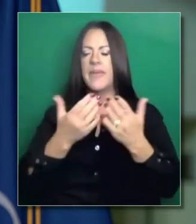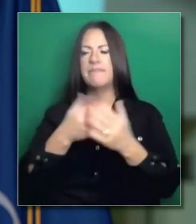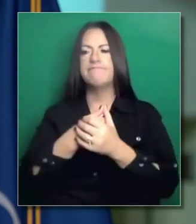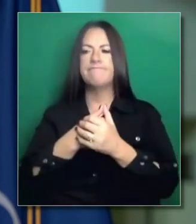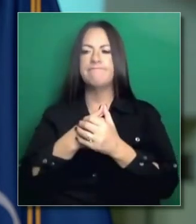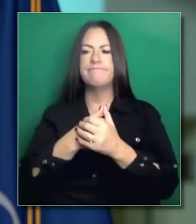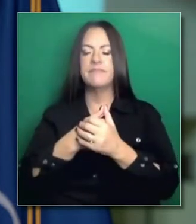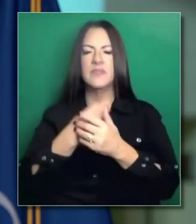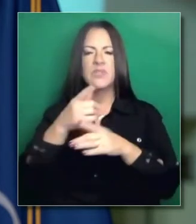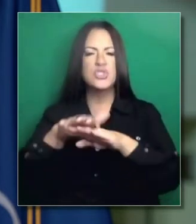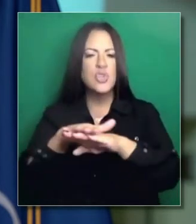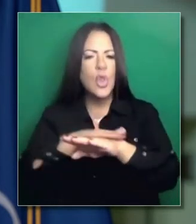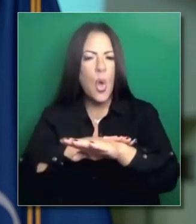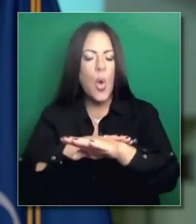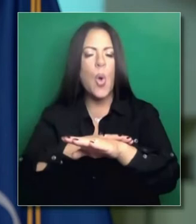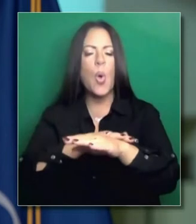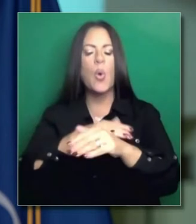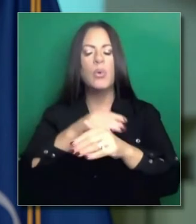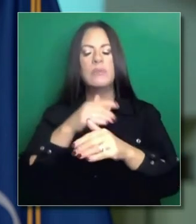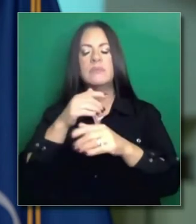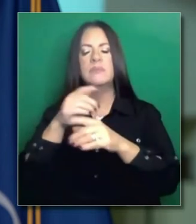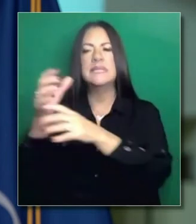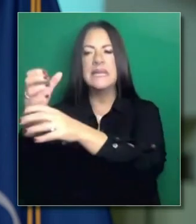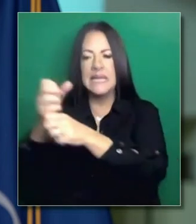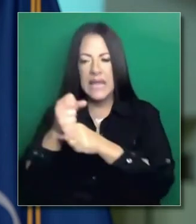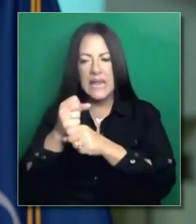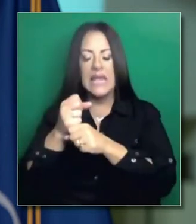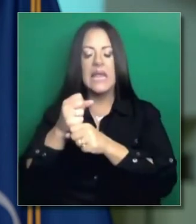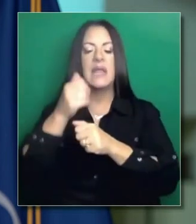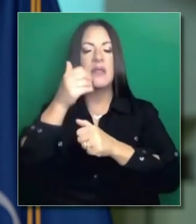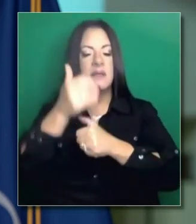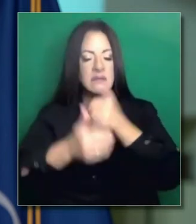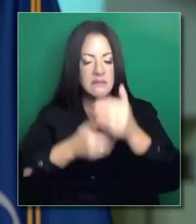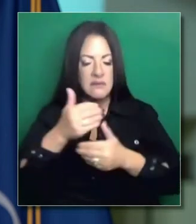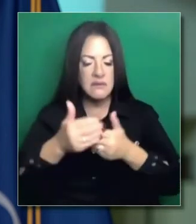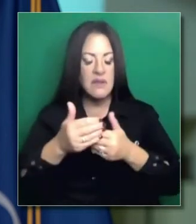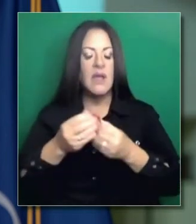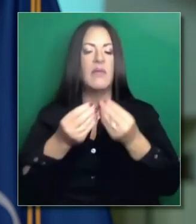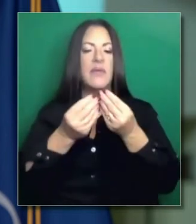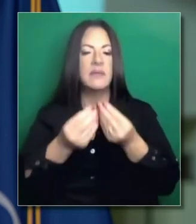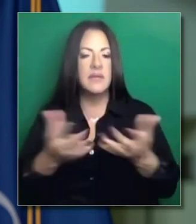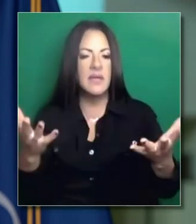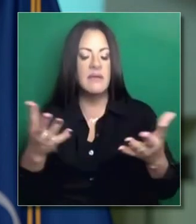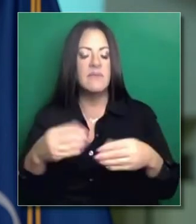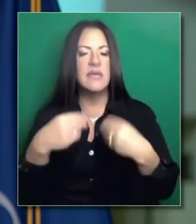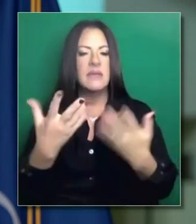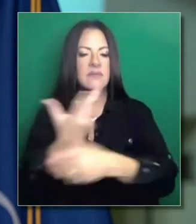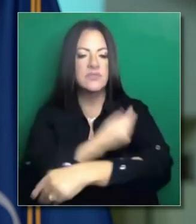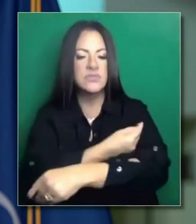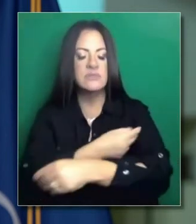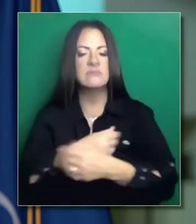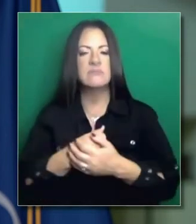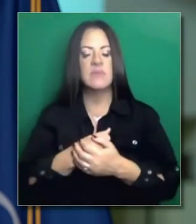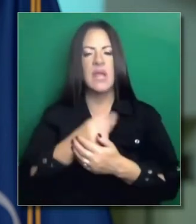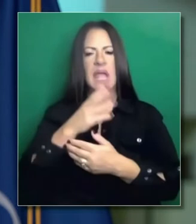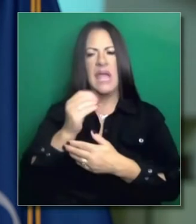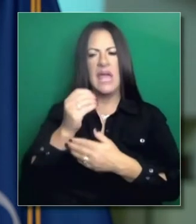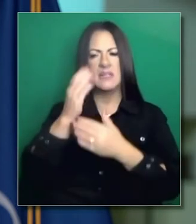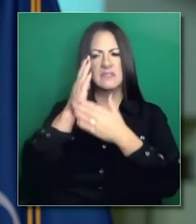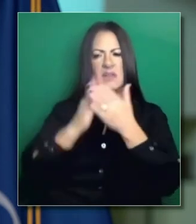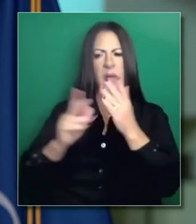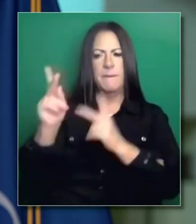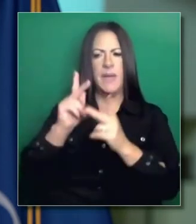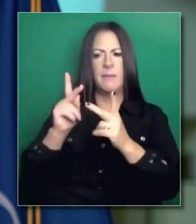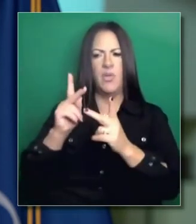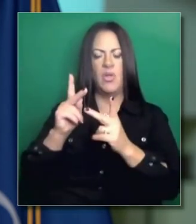distribuir estas vacunas. ¿Nos puede usted decir cuáles han sido estos problemas? No solo eso, sino que hay